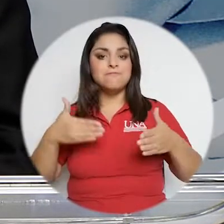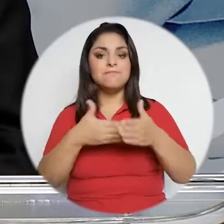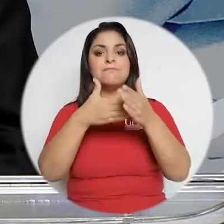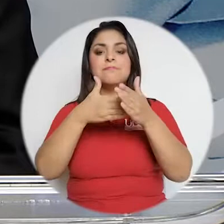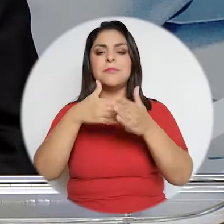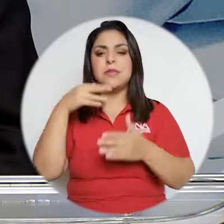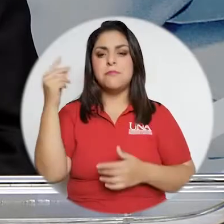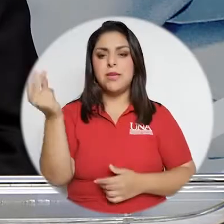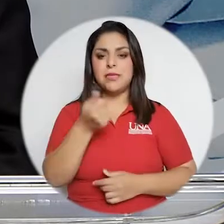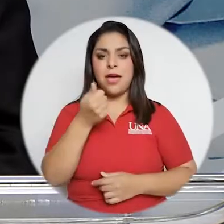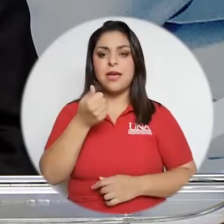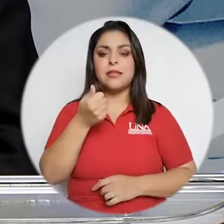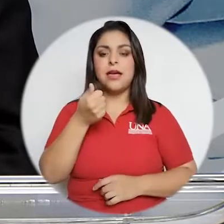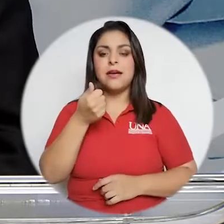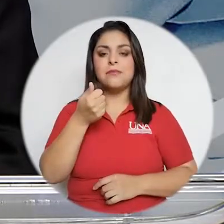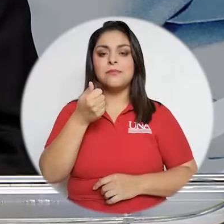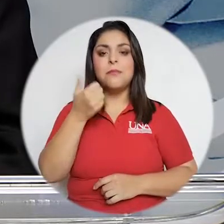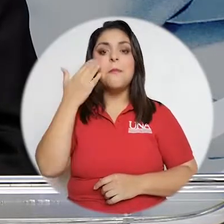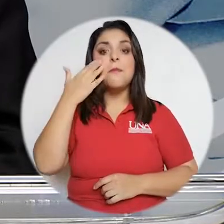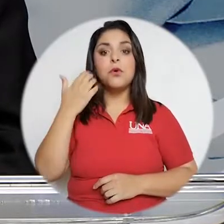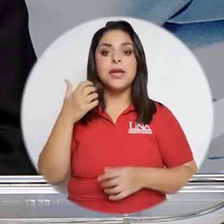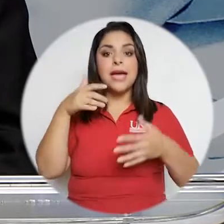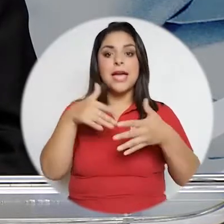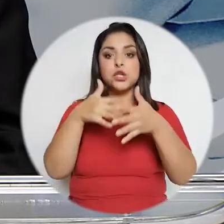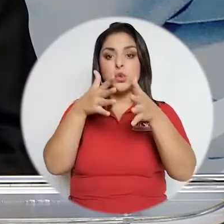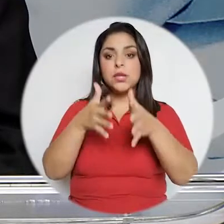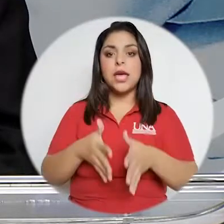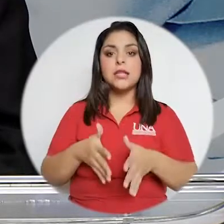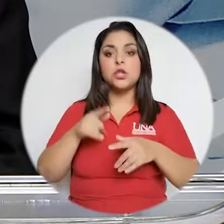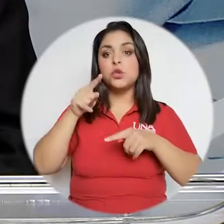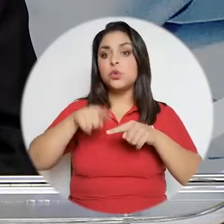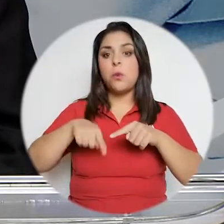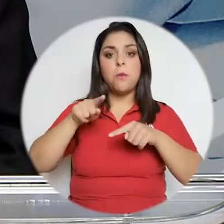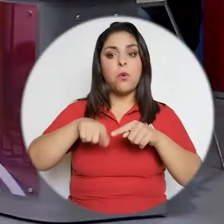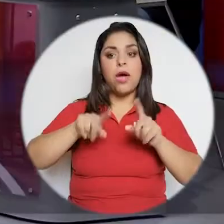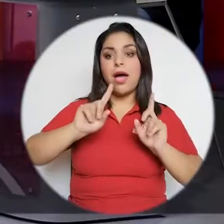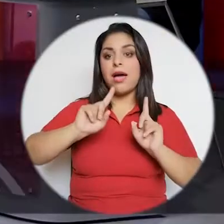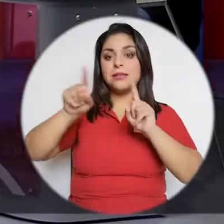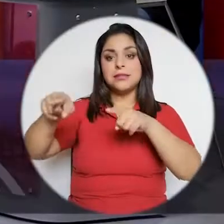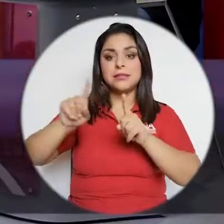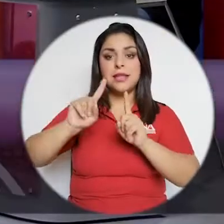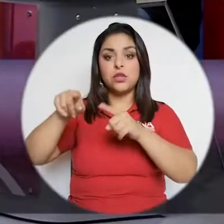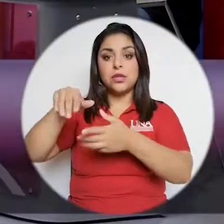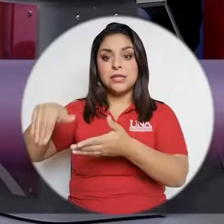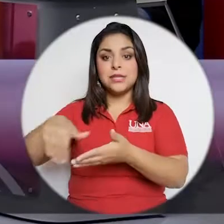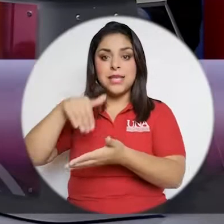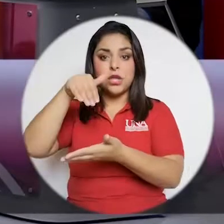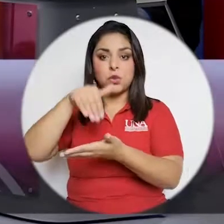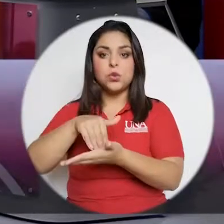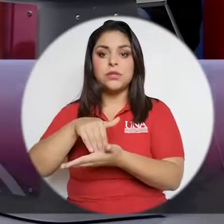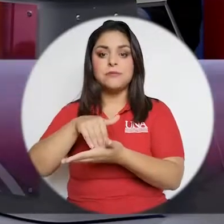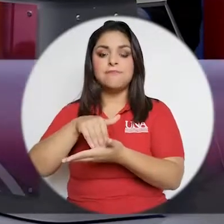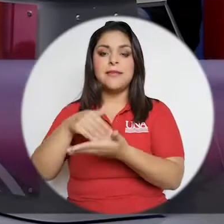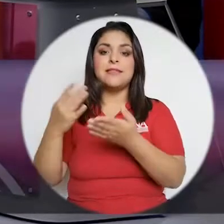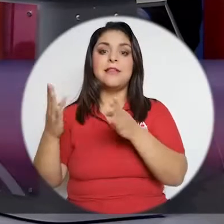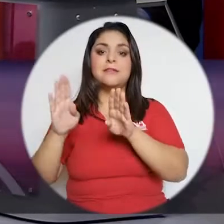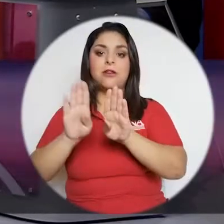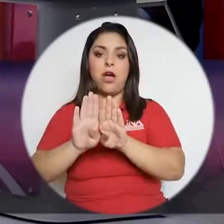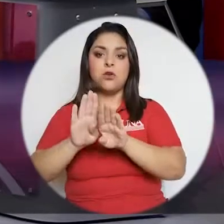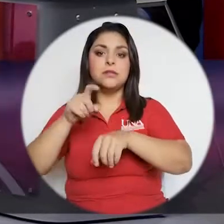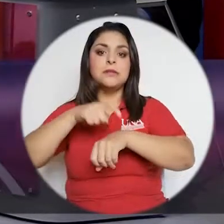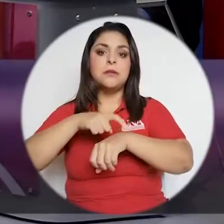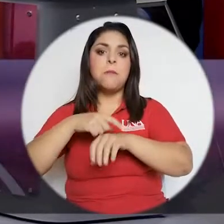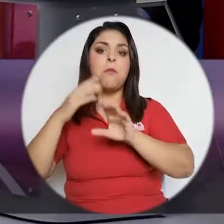que tiene que ver con el hecho de que los estudiantes no pueden continuar asistiendo y los centros deben ser cerrados